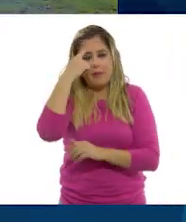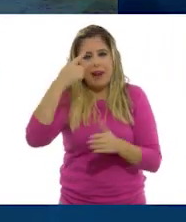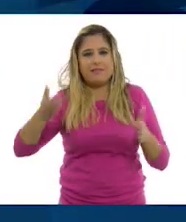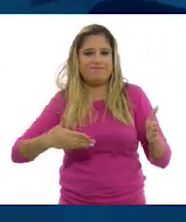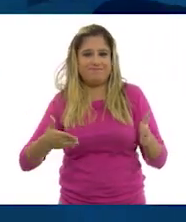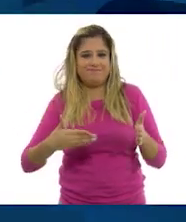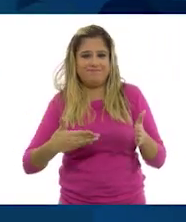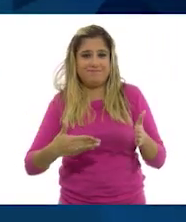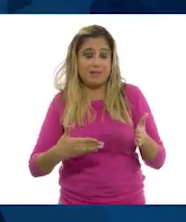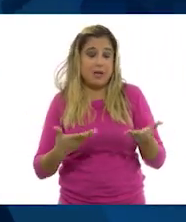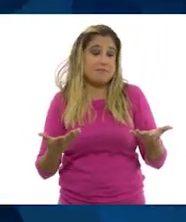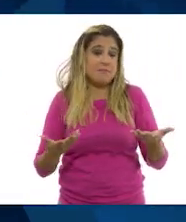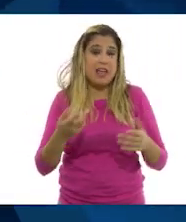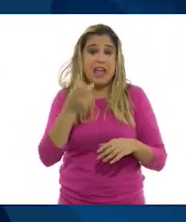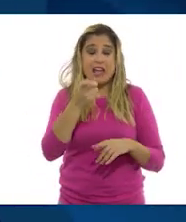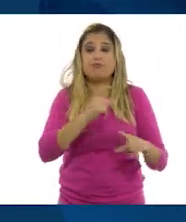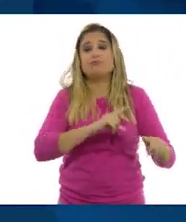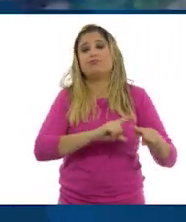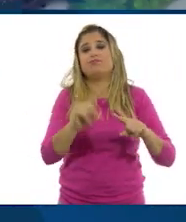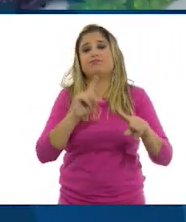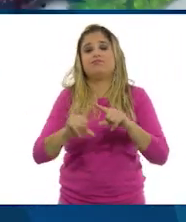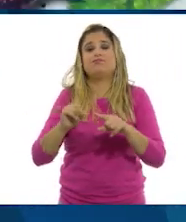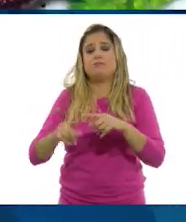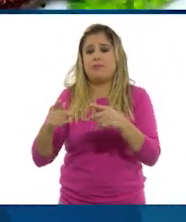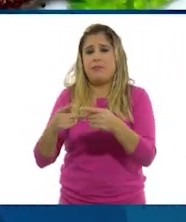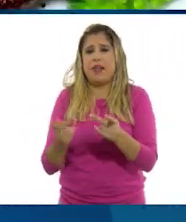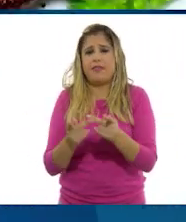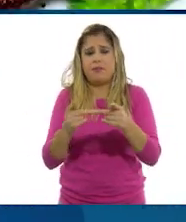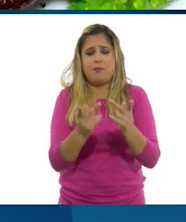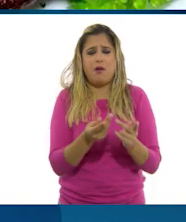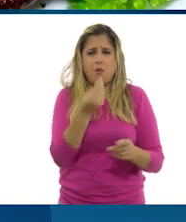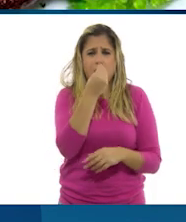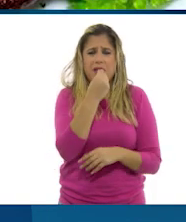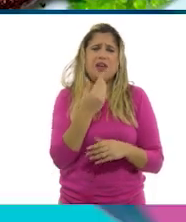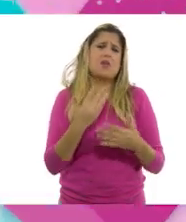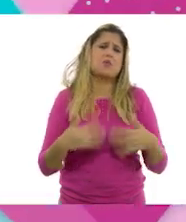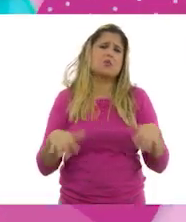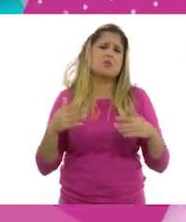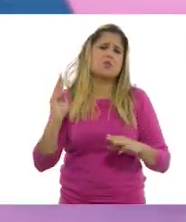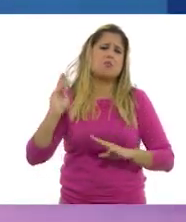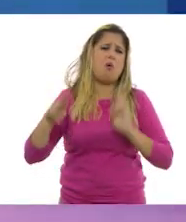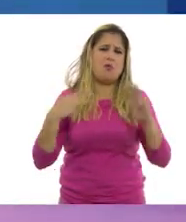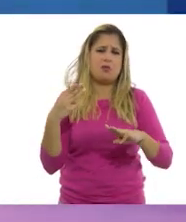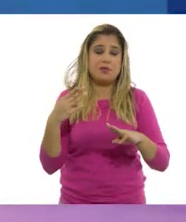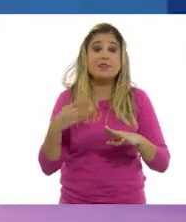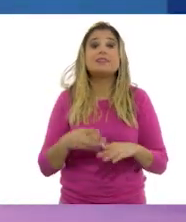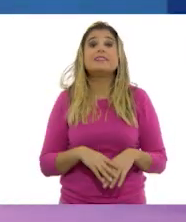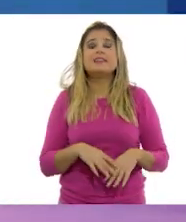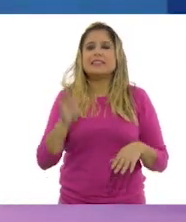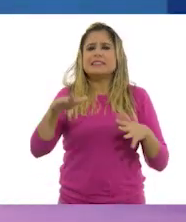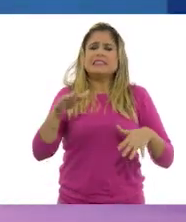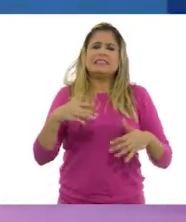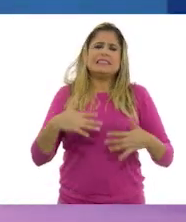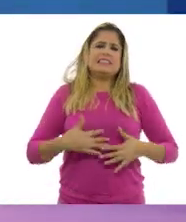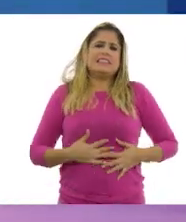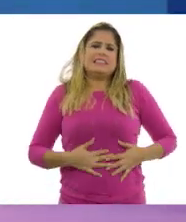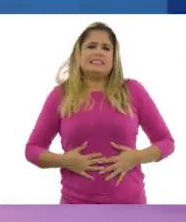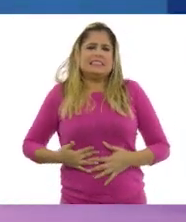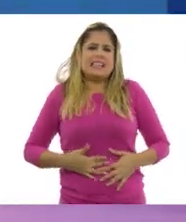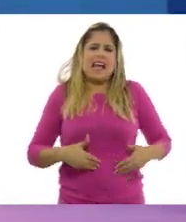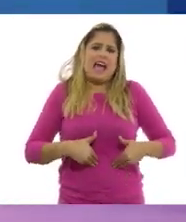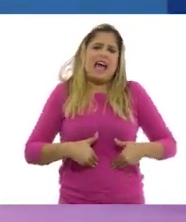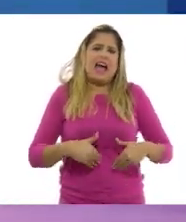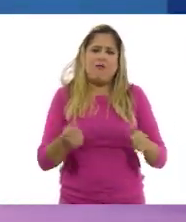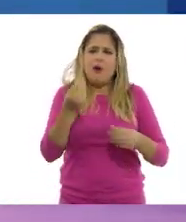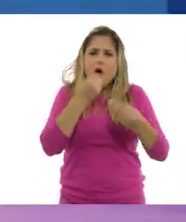Esto genera gran diversidad de platillos en el mundo. Ay, profesor, de tanto hablar de comida ya hasta me dio